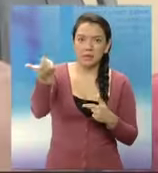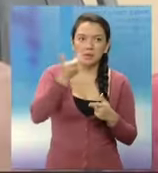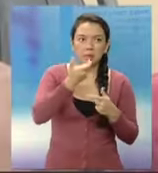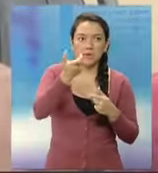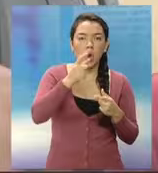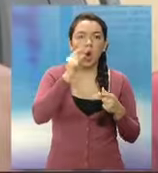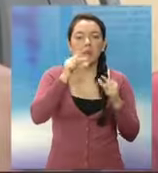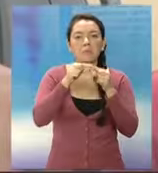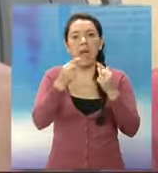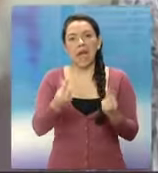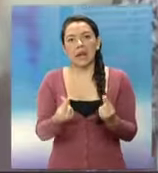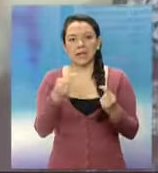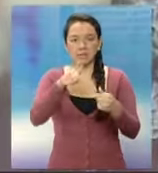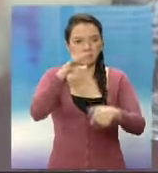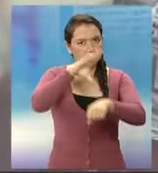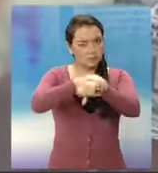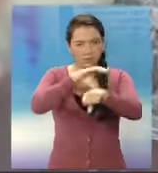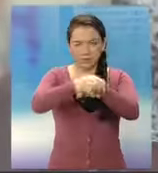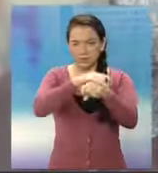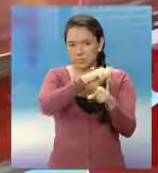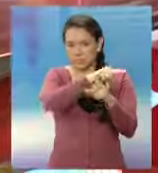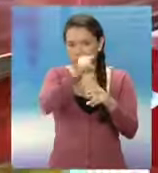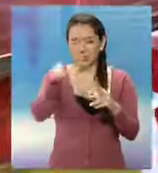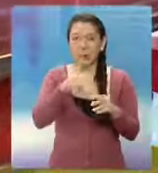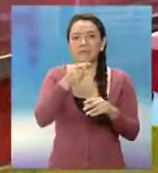25.000 quetzales de extorsión.